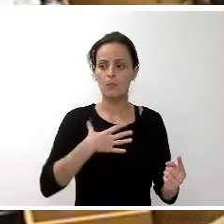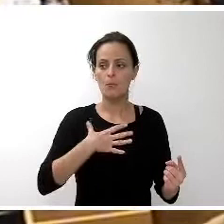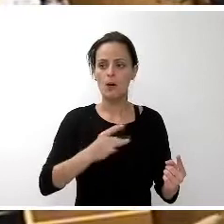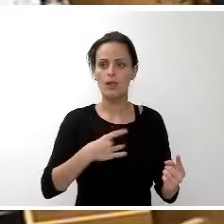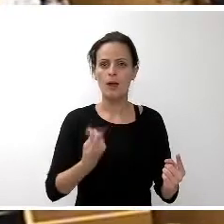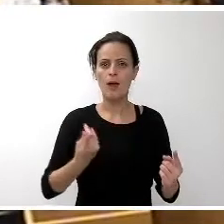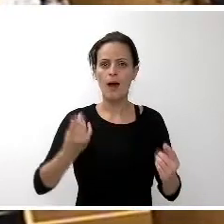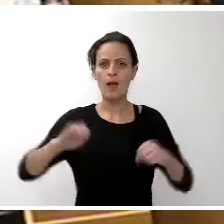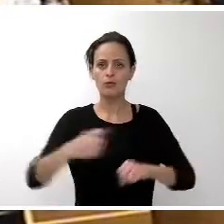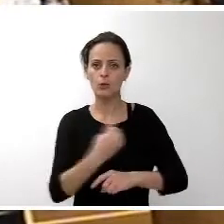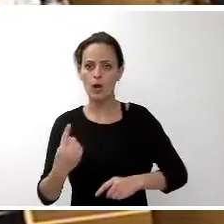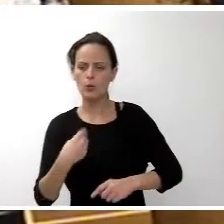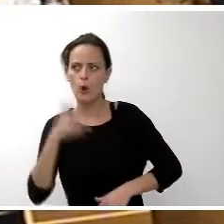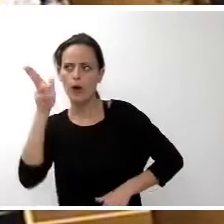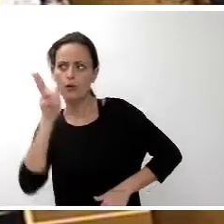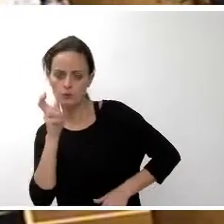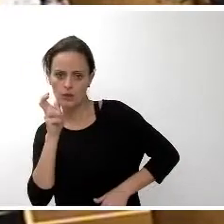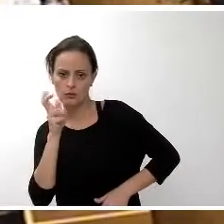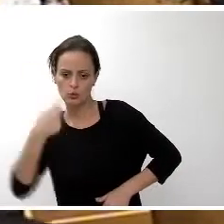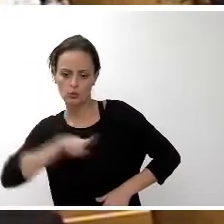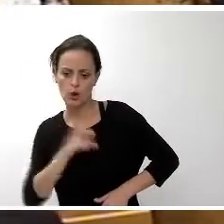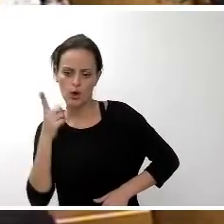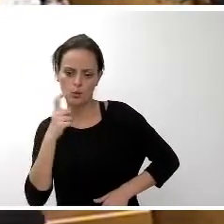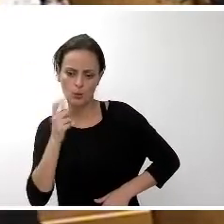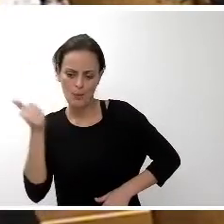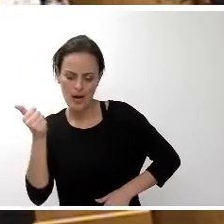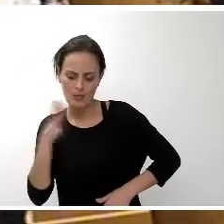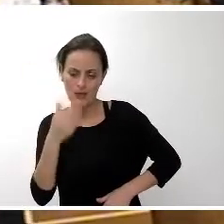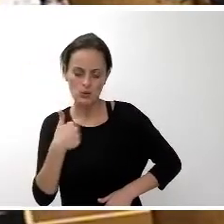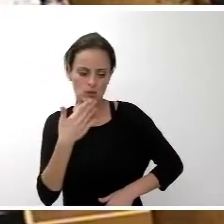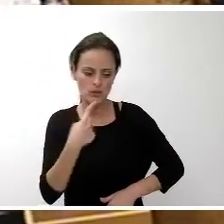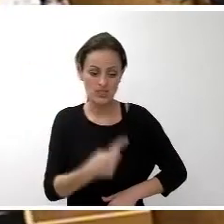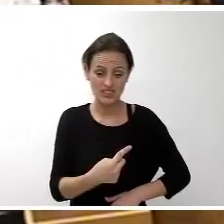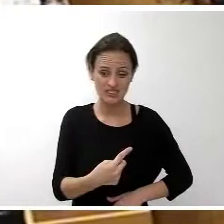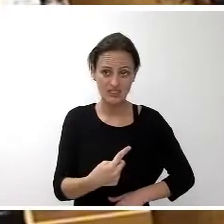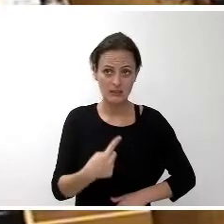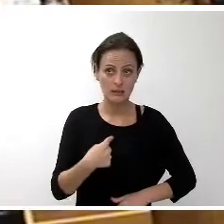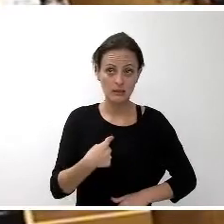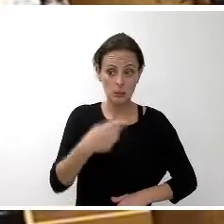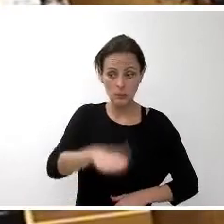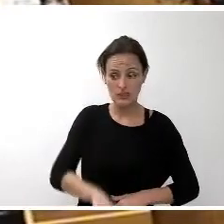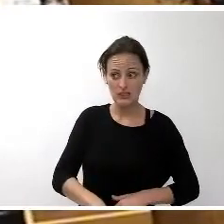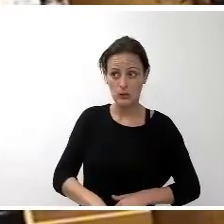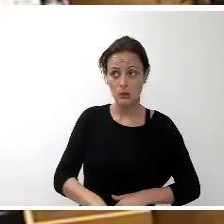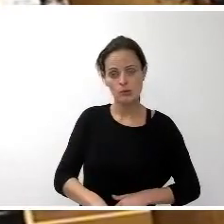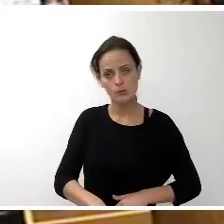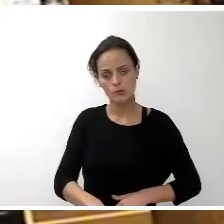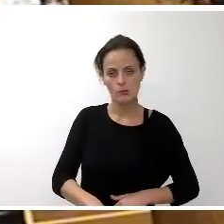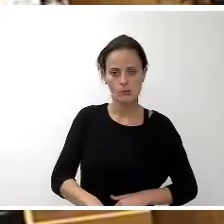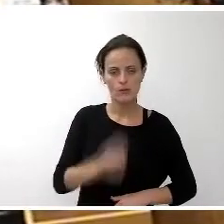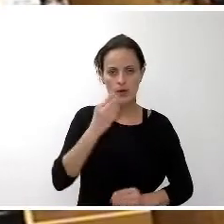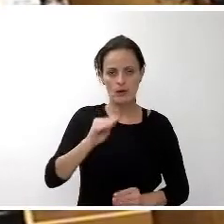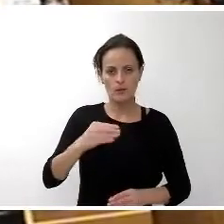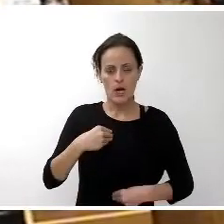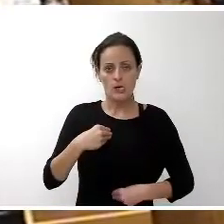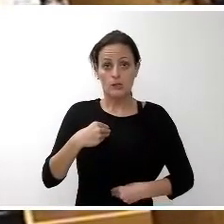adultos, a lo mejor estamos un poco más acostumbrados, pero cuando vienen de boca de un niño o de una niña, pues suena un poco más fuerte,